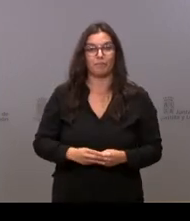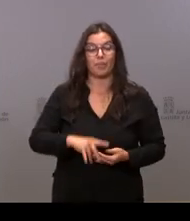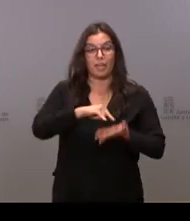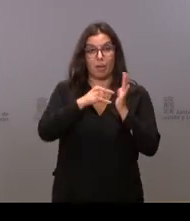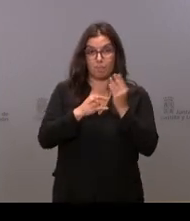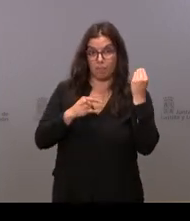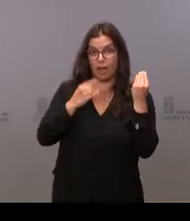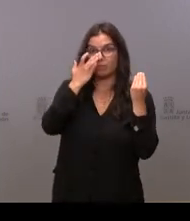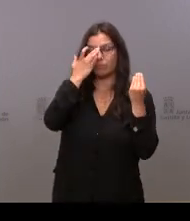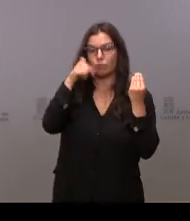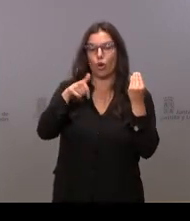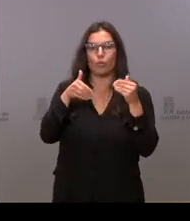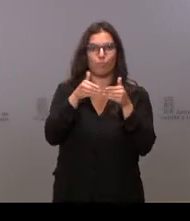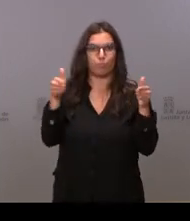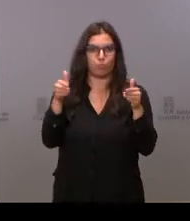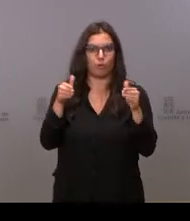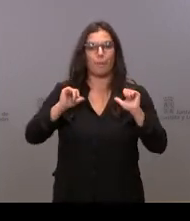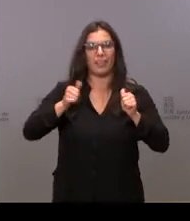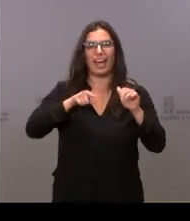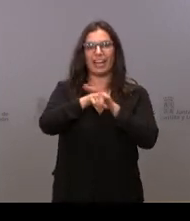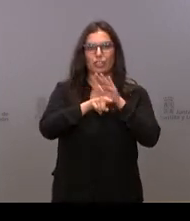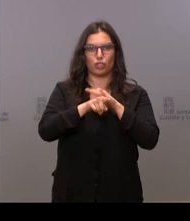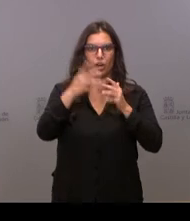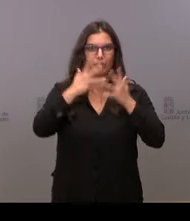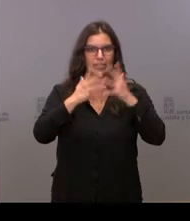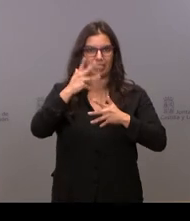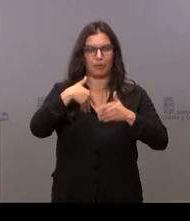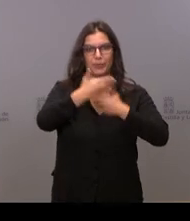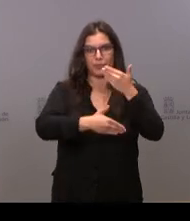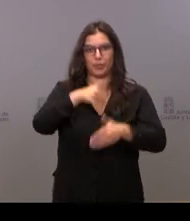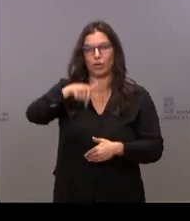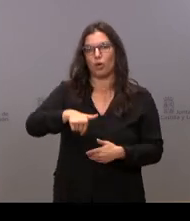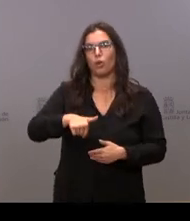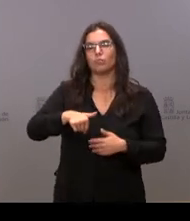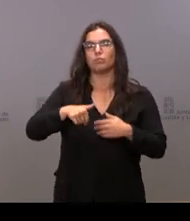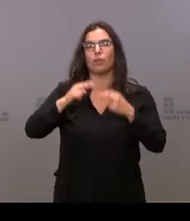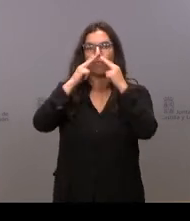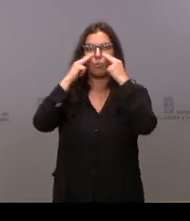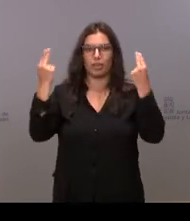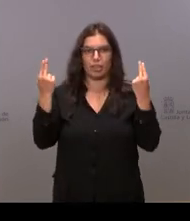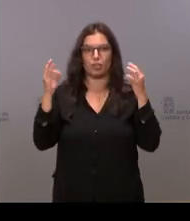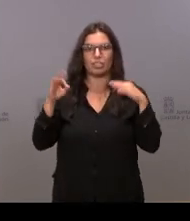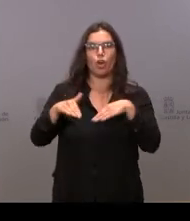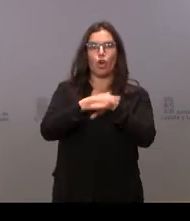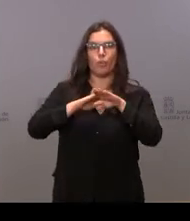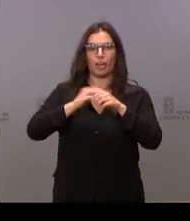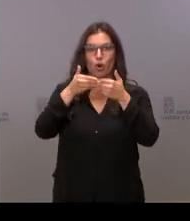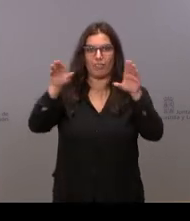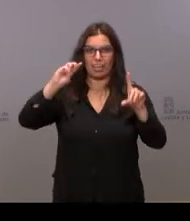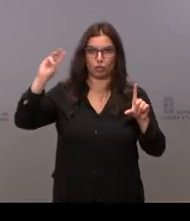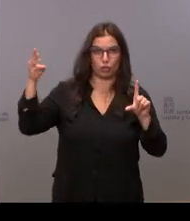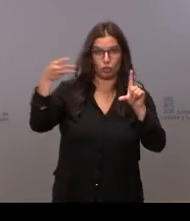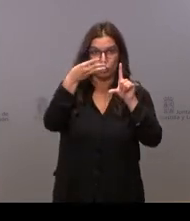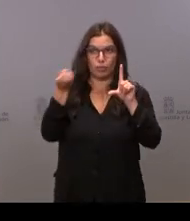inicia su tramitación administrativa con la publicación en el portal de Gobierno Abierto. Vamos a